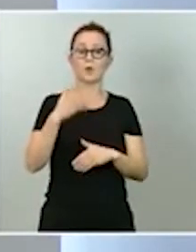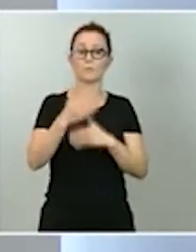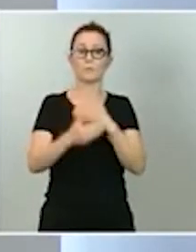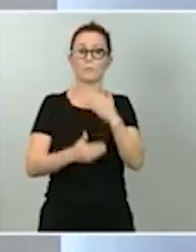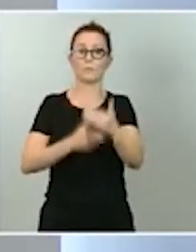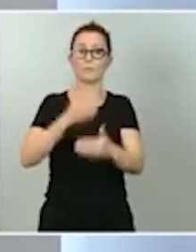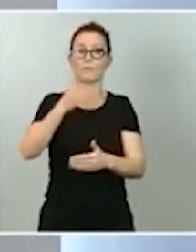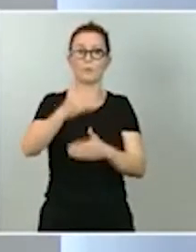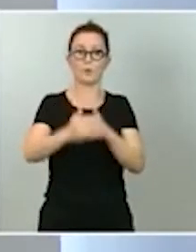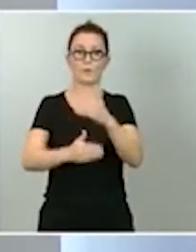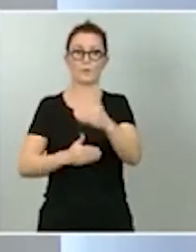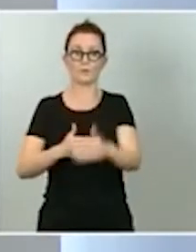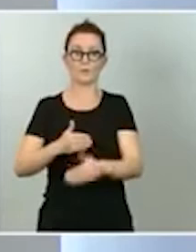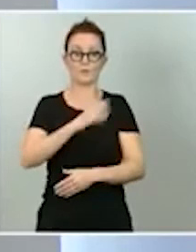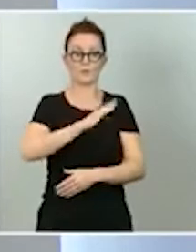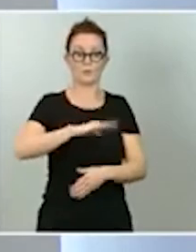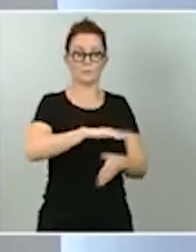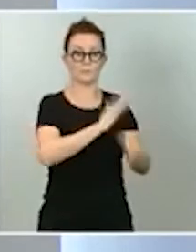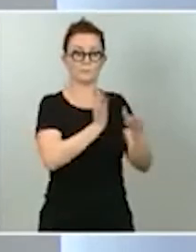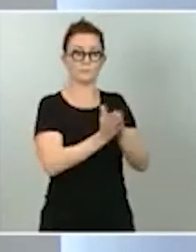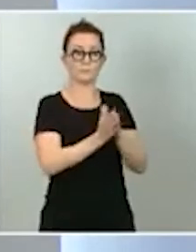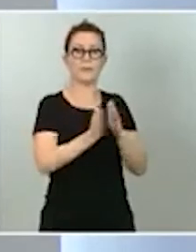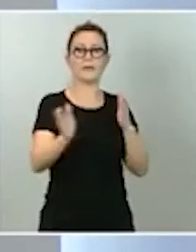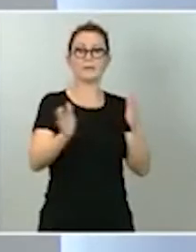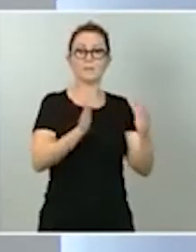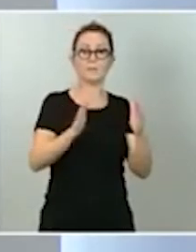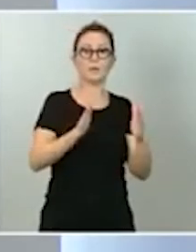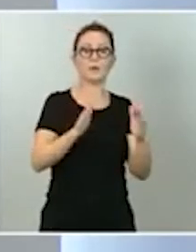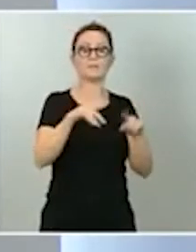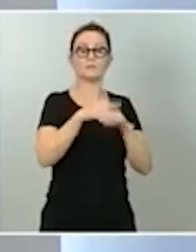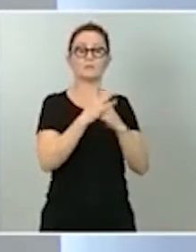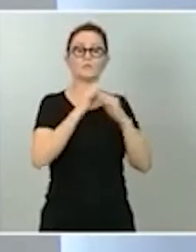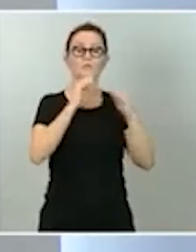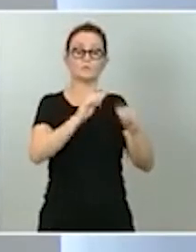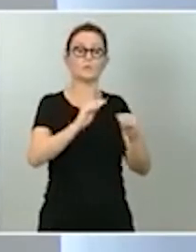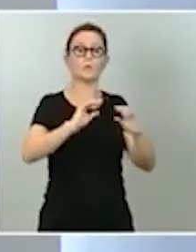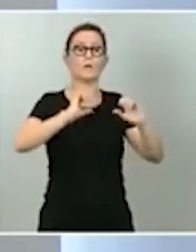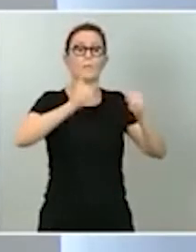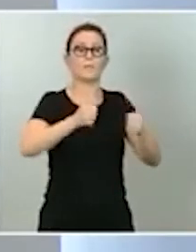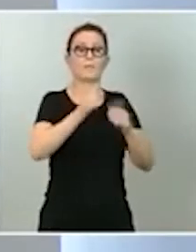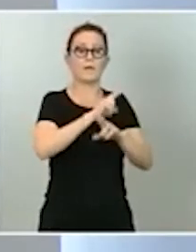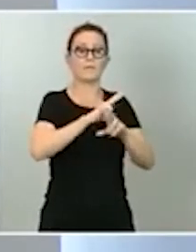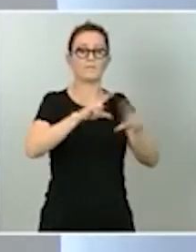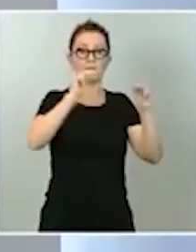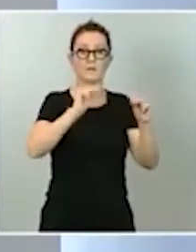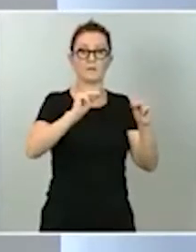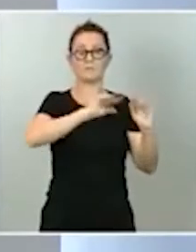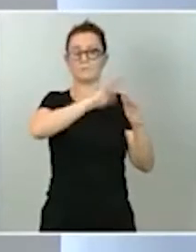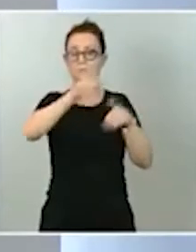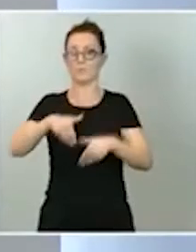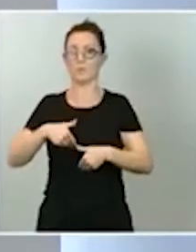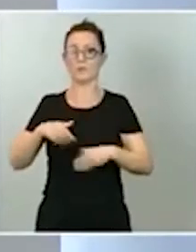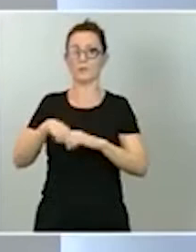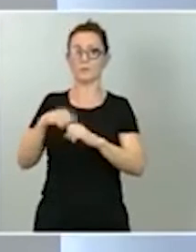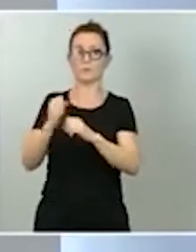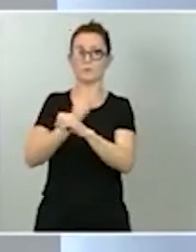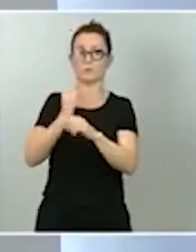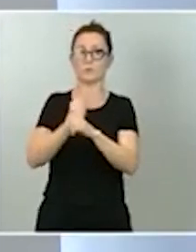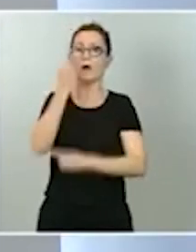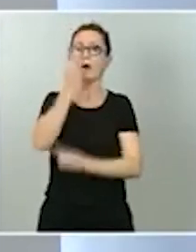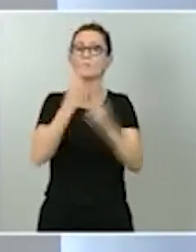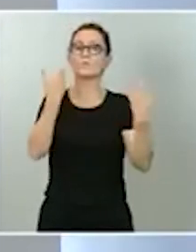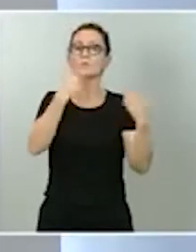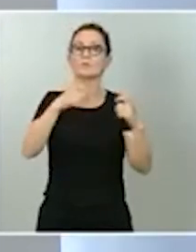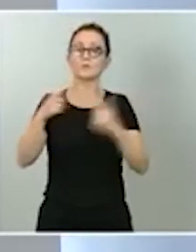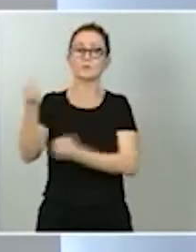de los expedientes de regulación temporal de empleo y, por tanto, la medida en la cual se recupere rápidamente aquellos sectores de nuestra economía que todavía no han